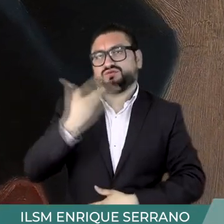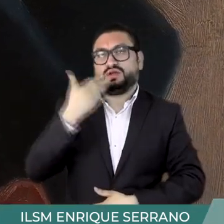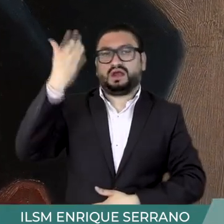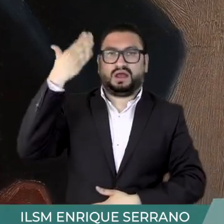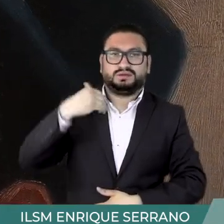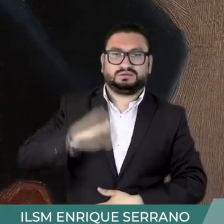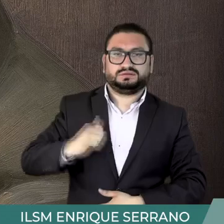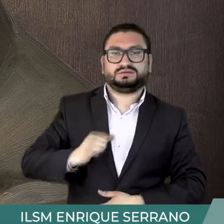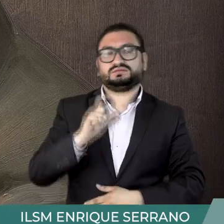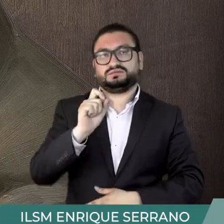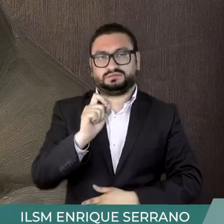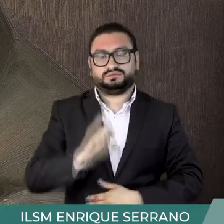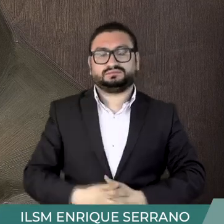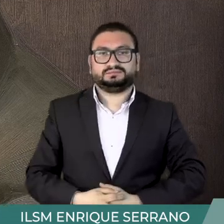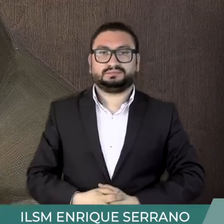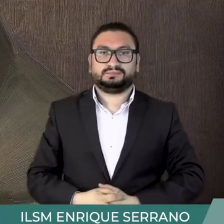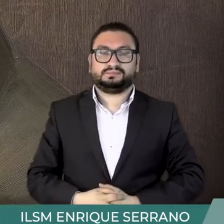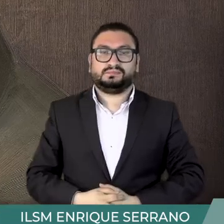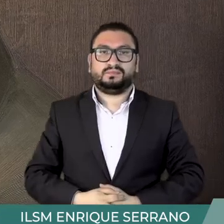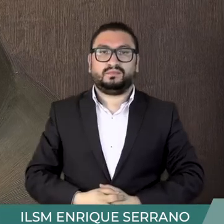pintores a principios del siglo XX.